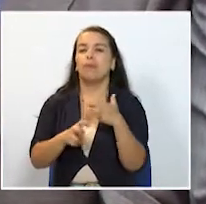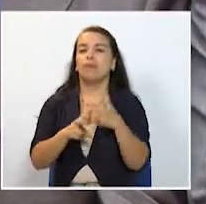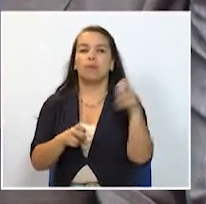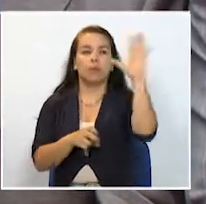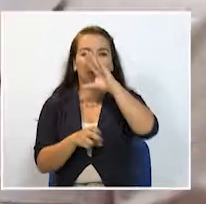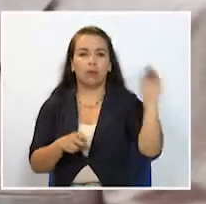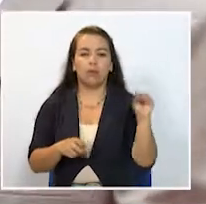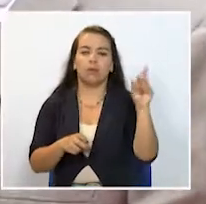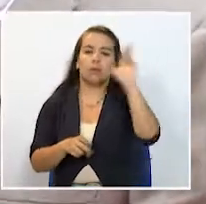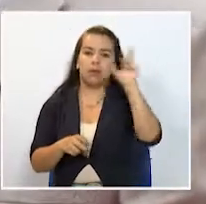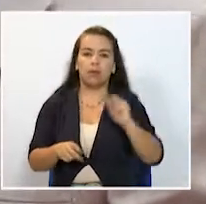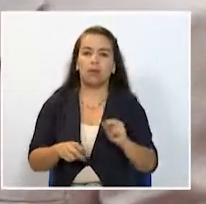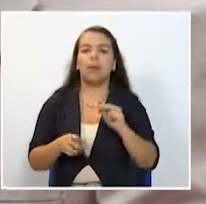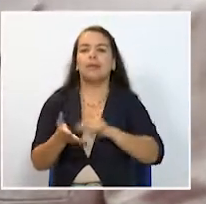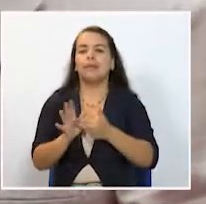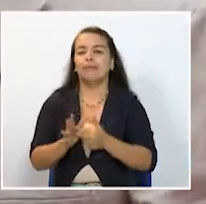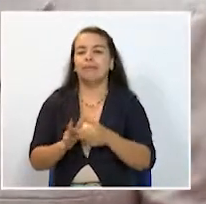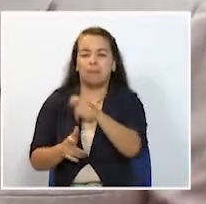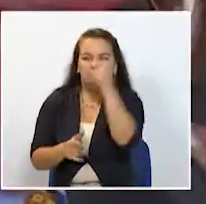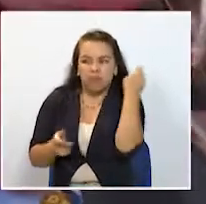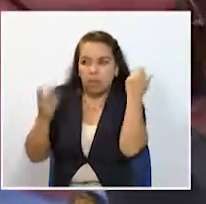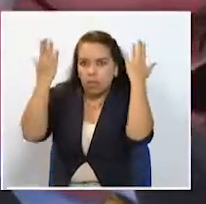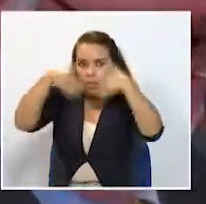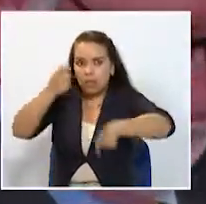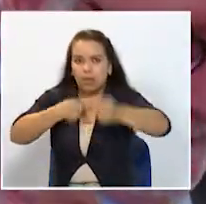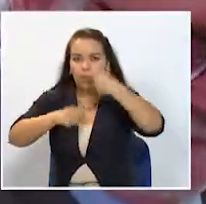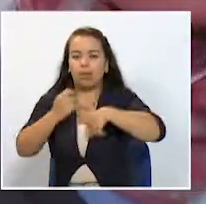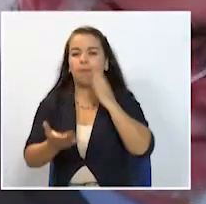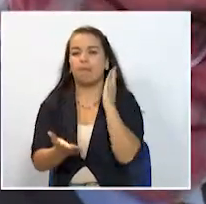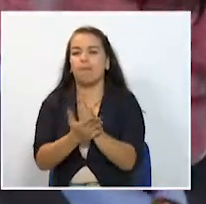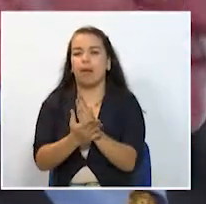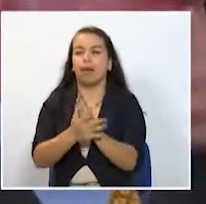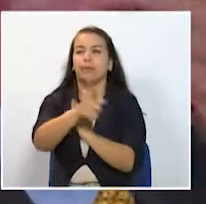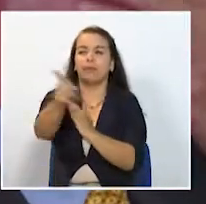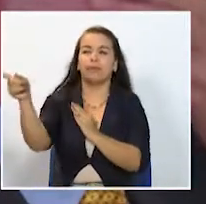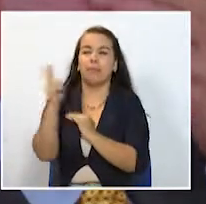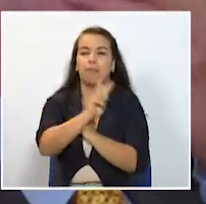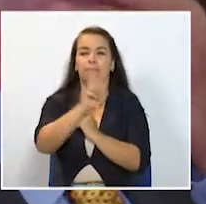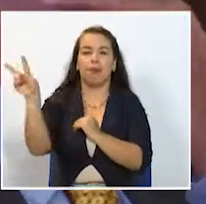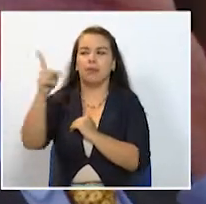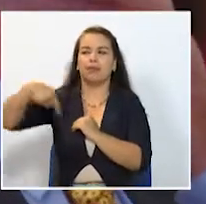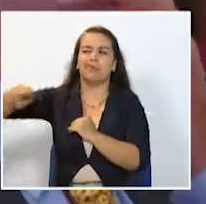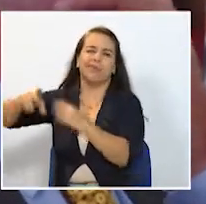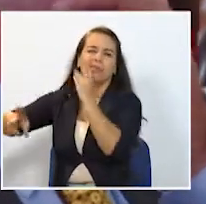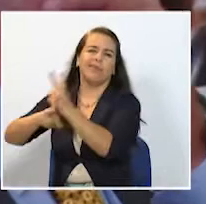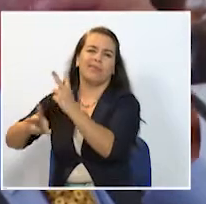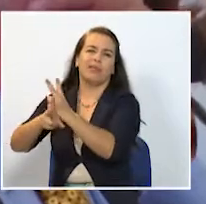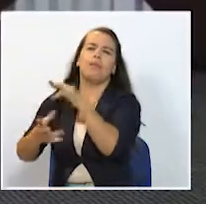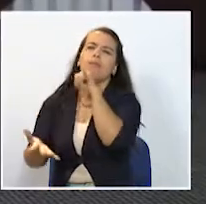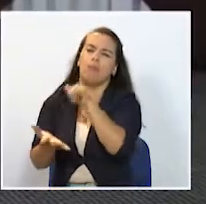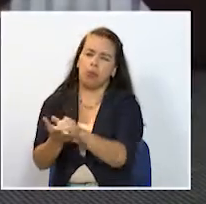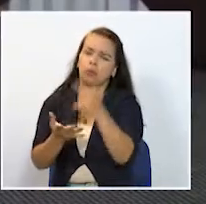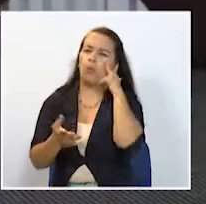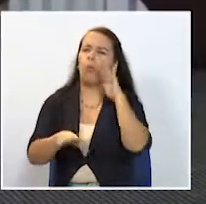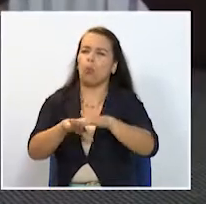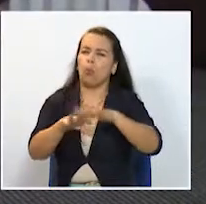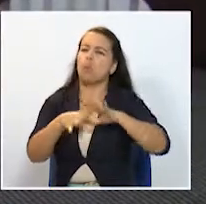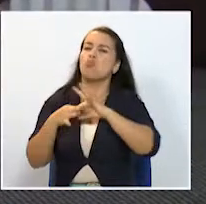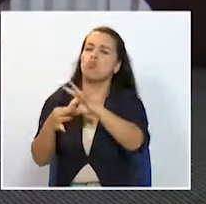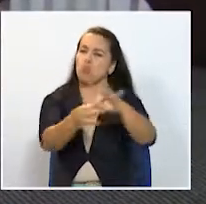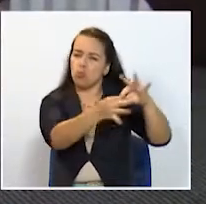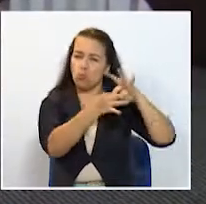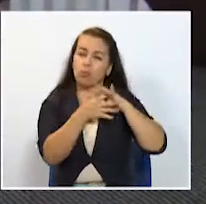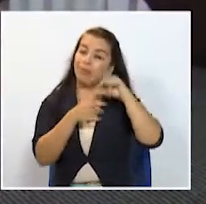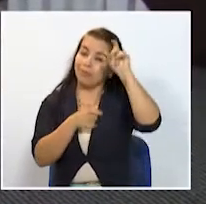según los gobernadores es el microtráfico y la inseguridad proveniente del Valle del Cauca, por eso se debe trabajar unidos para acabar con